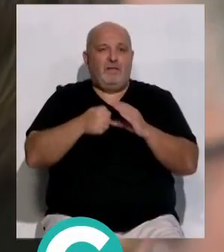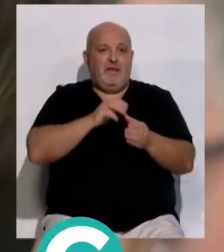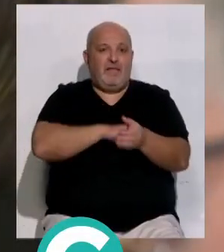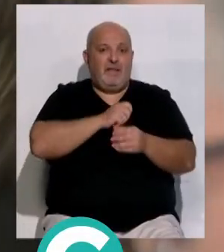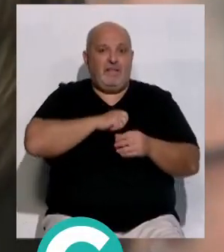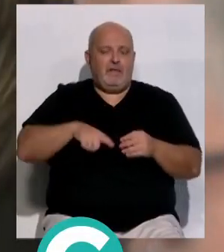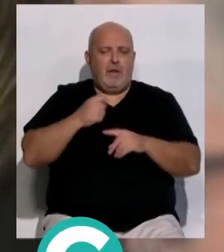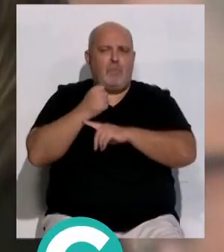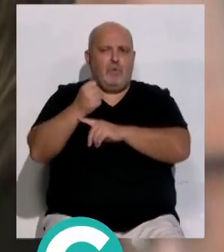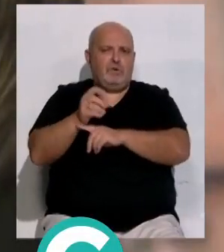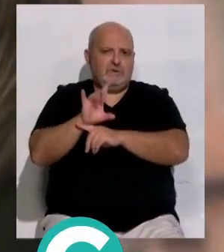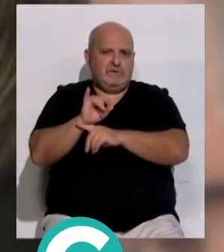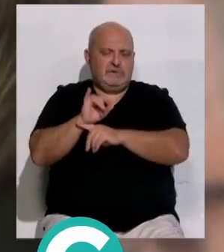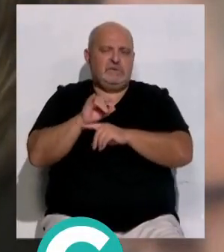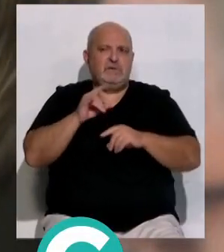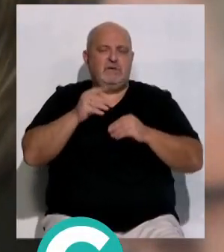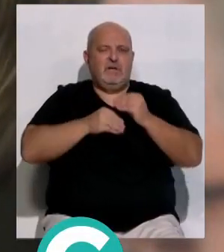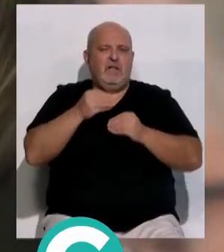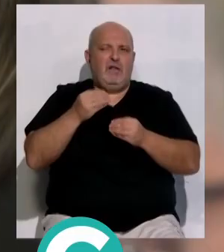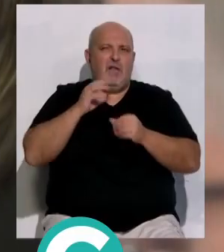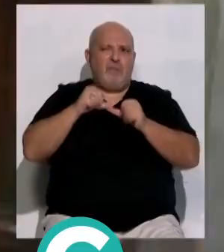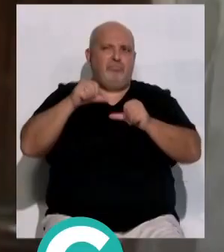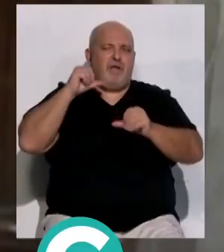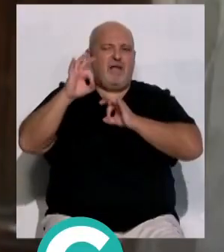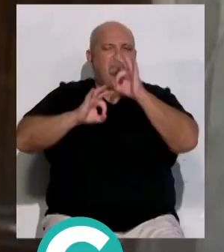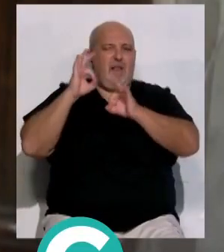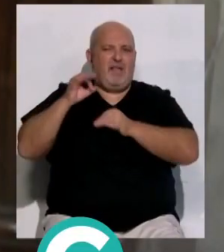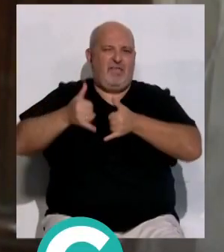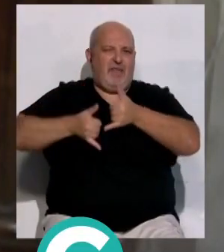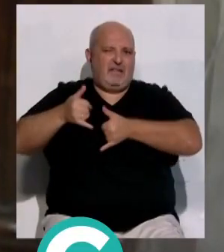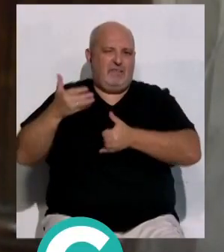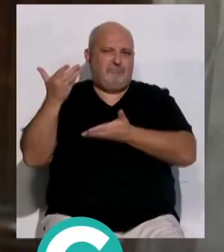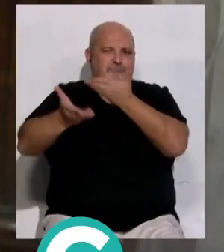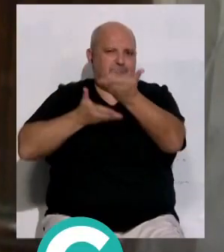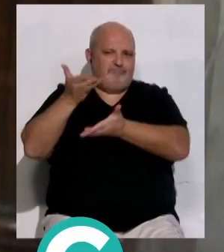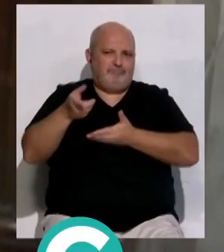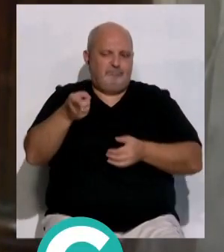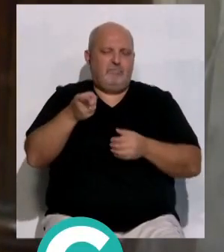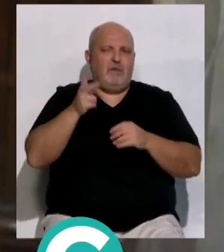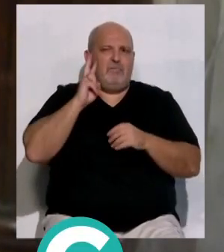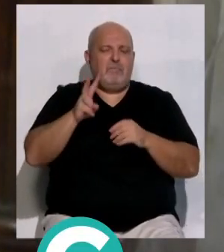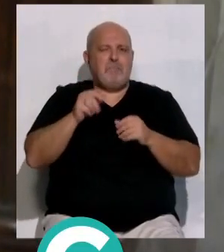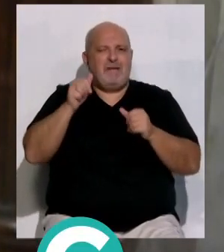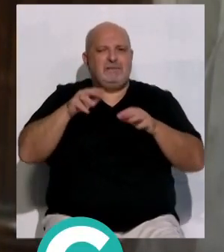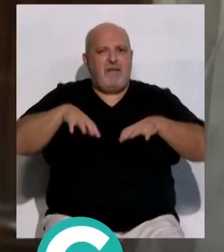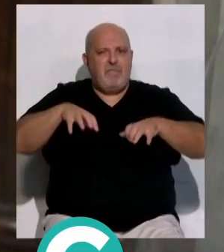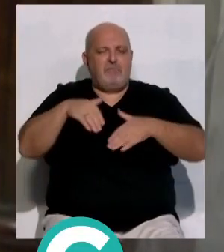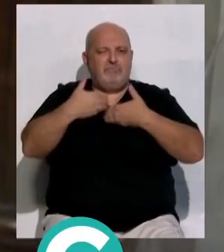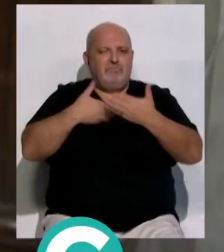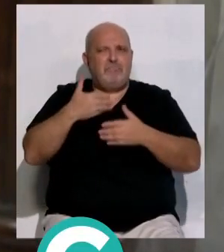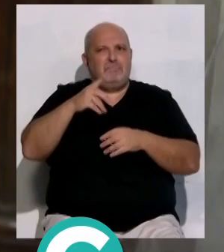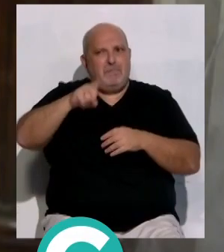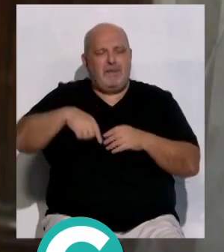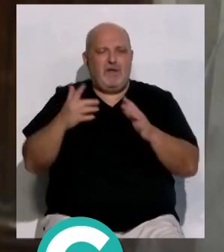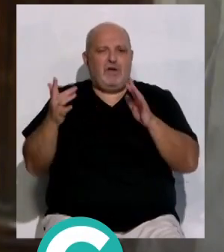Izquierda Gaditana han apoyado esta iniciativa que recoge las demandas de la Asamblea Ciclista y reclaman además una visión más ambiciosa que demande